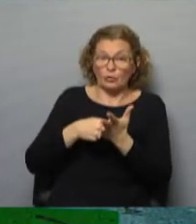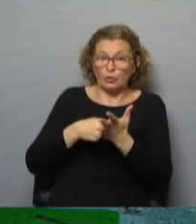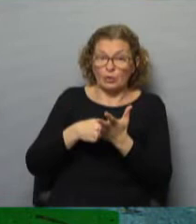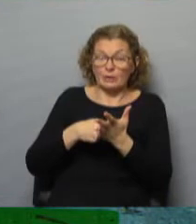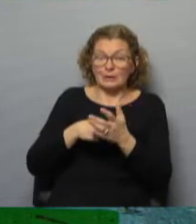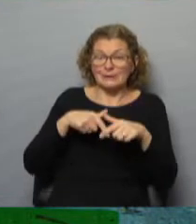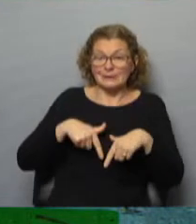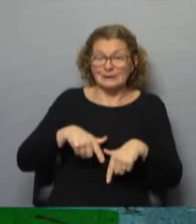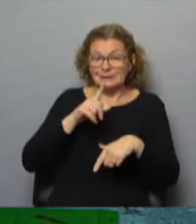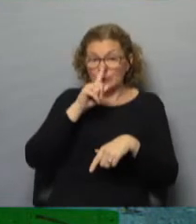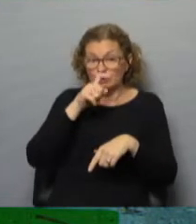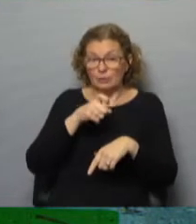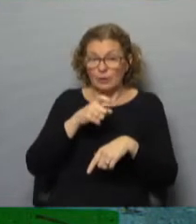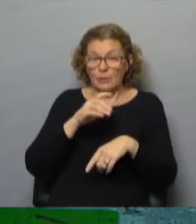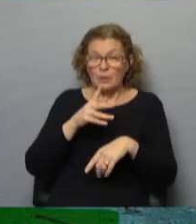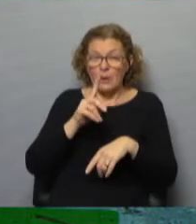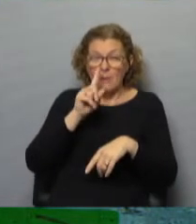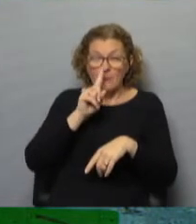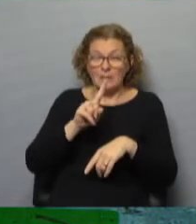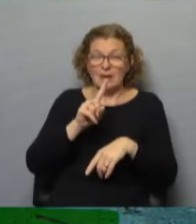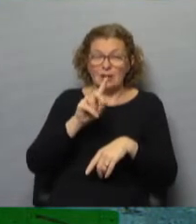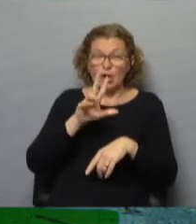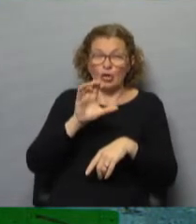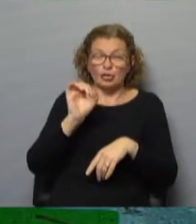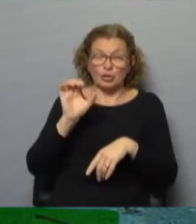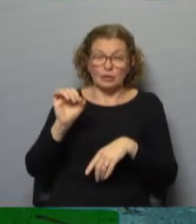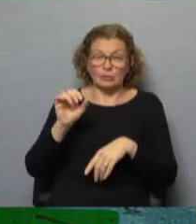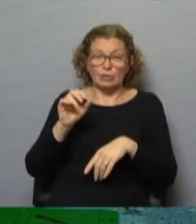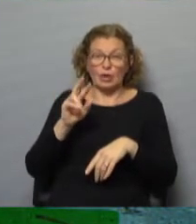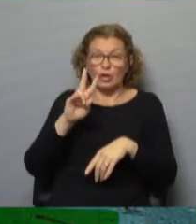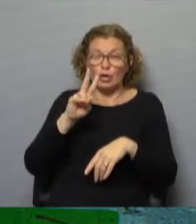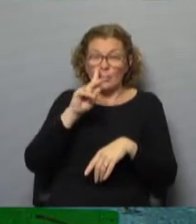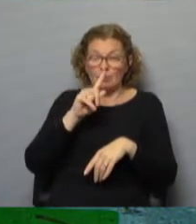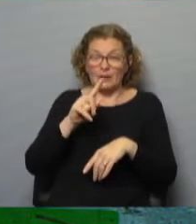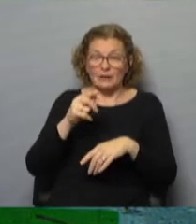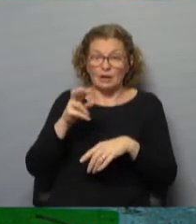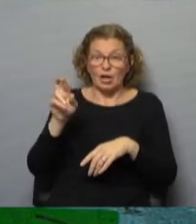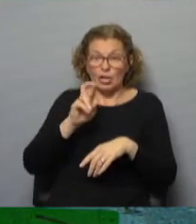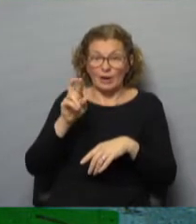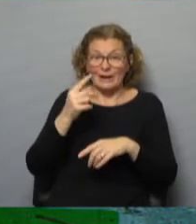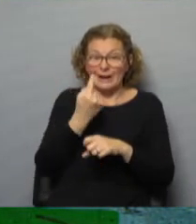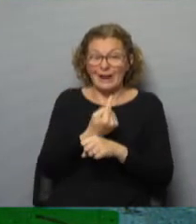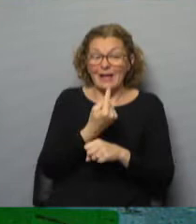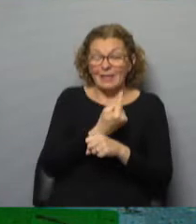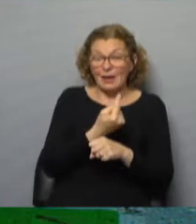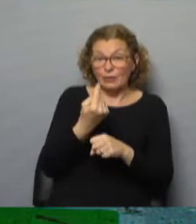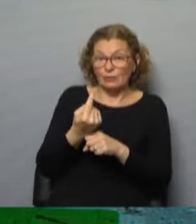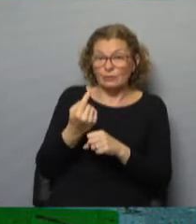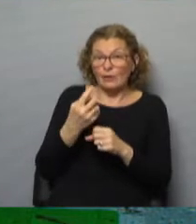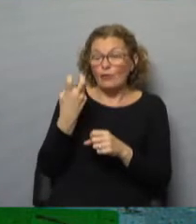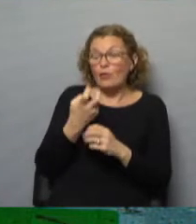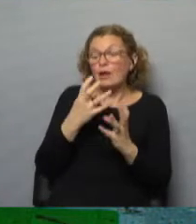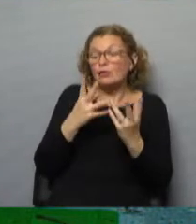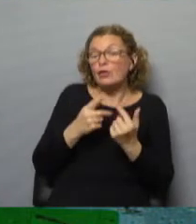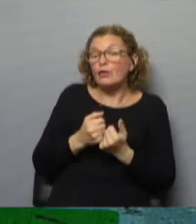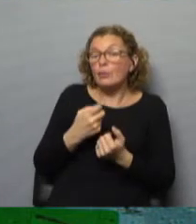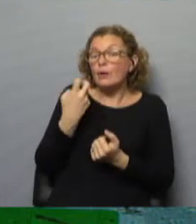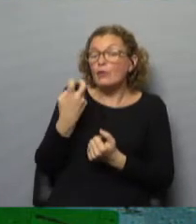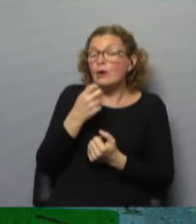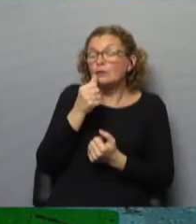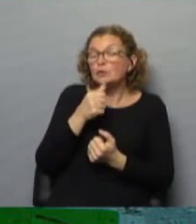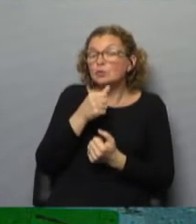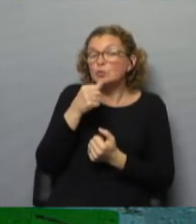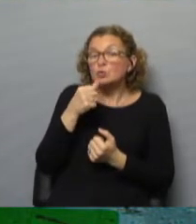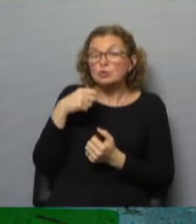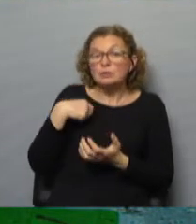le cuesta la Intendencia de Montevideo entre 1.800 y 2.000 dólares cada uno. Entonces están buscando maneras de poder solucionar esta